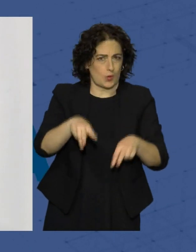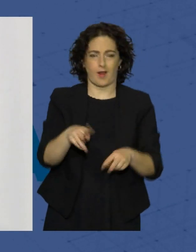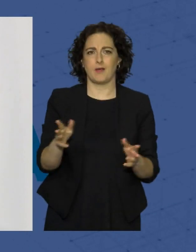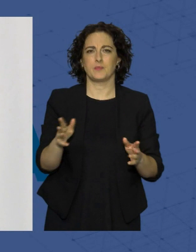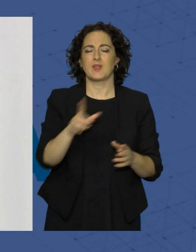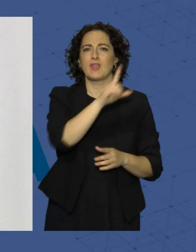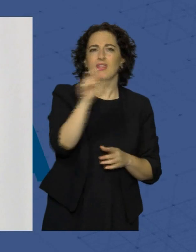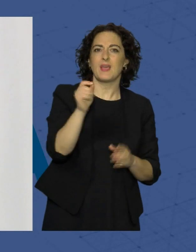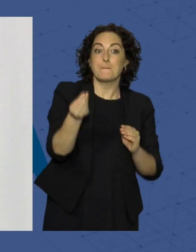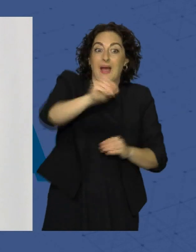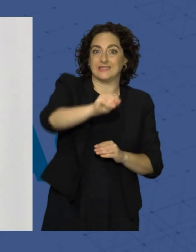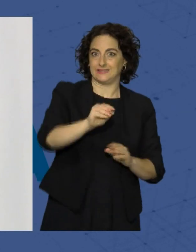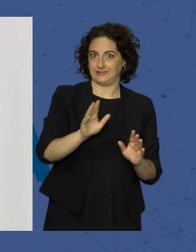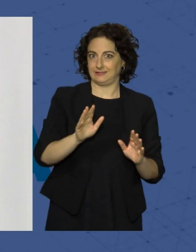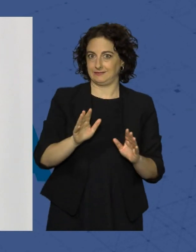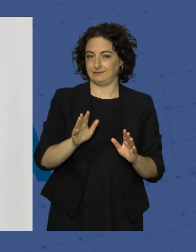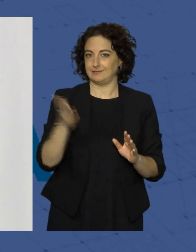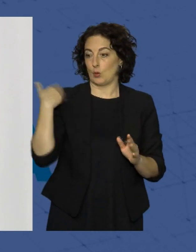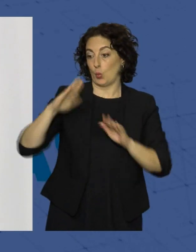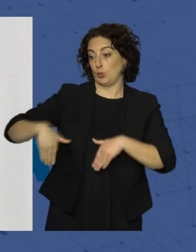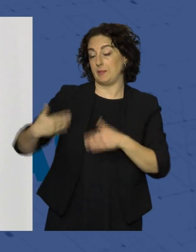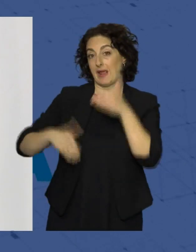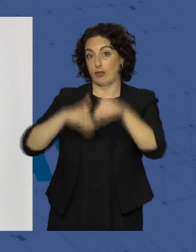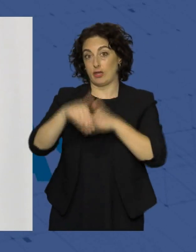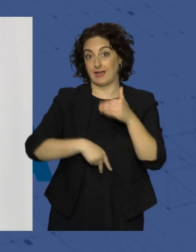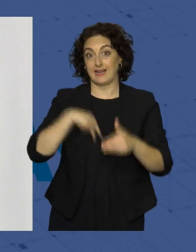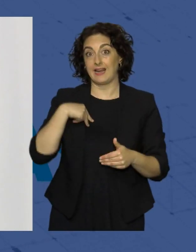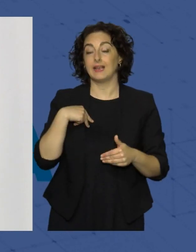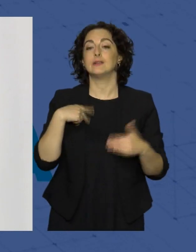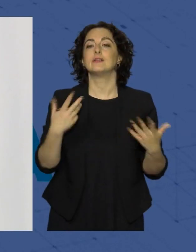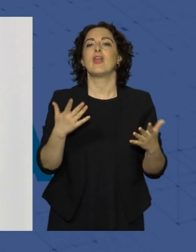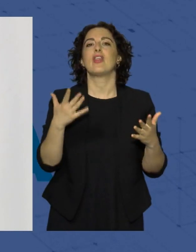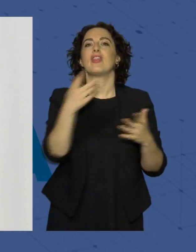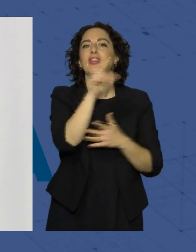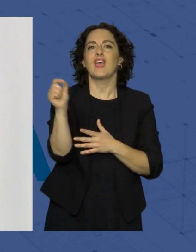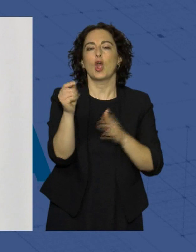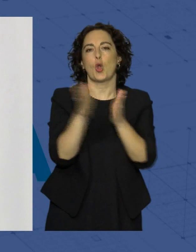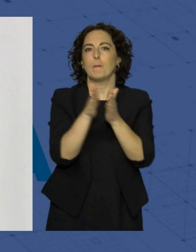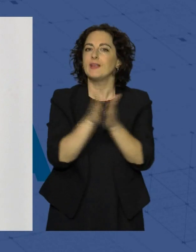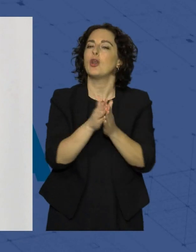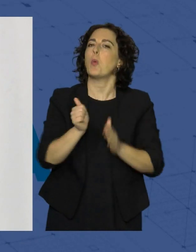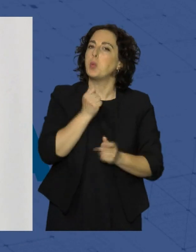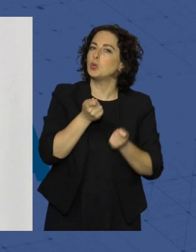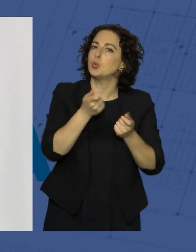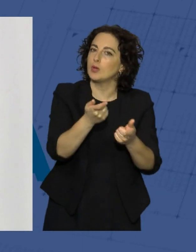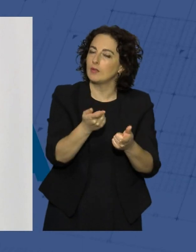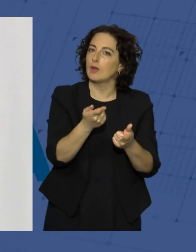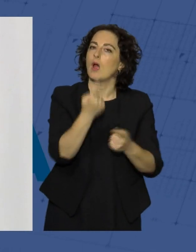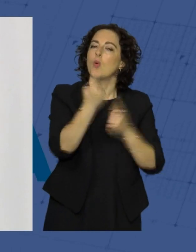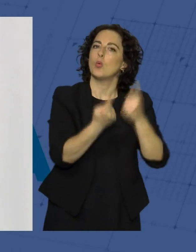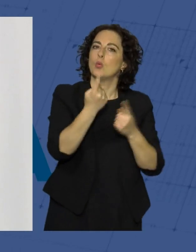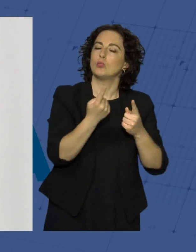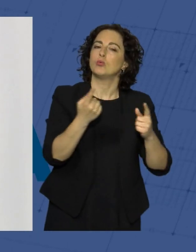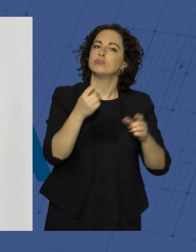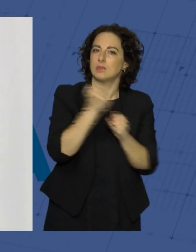100 concejales más que en las últimas elecciones generales. 100 compañeros que van a tener la oportunidad, unos de hacer una acción